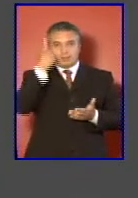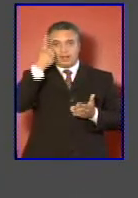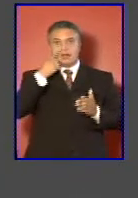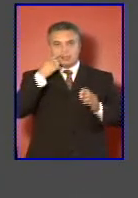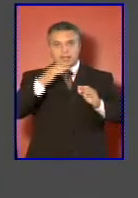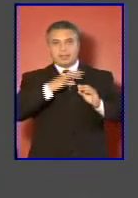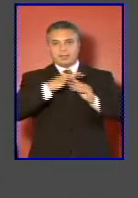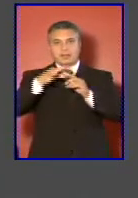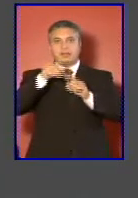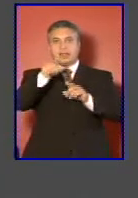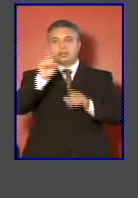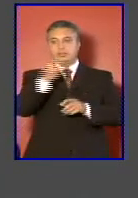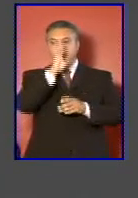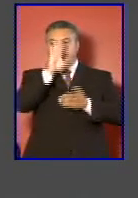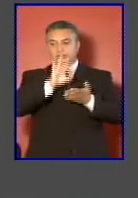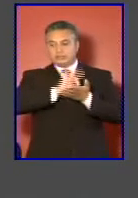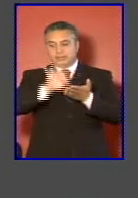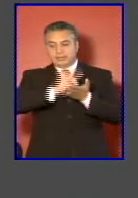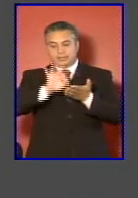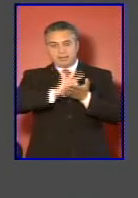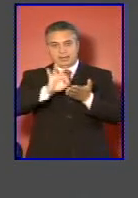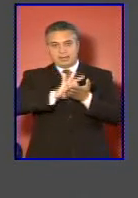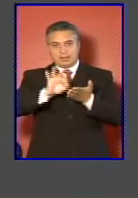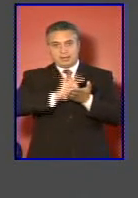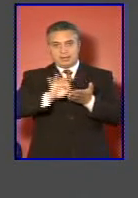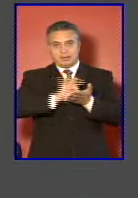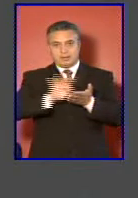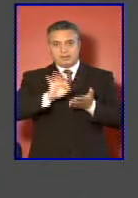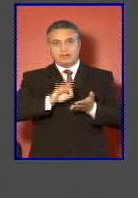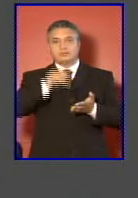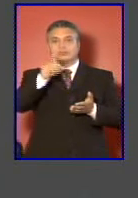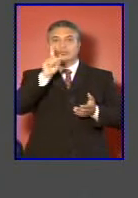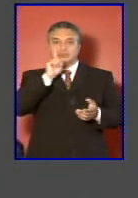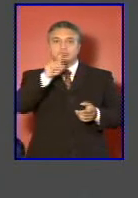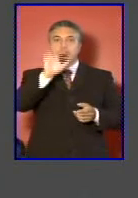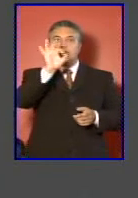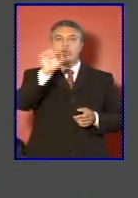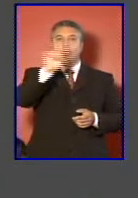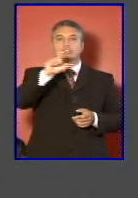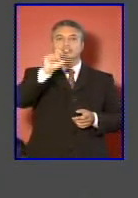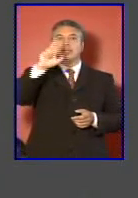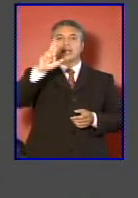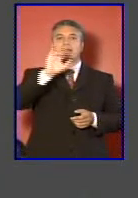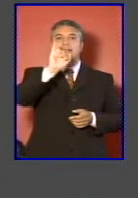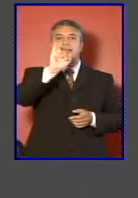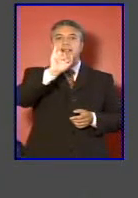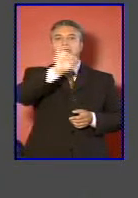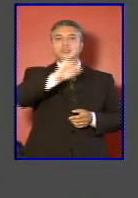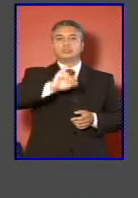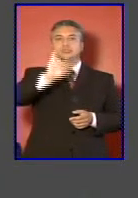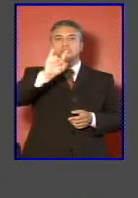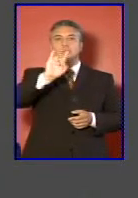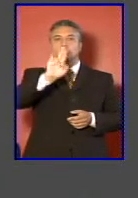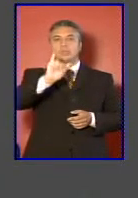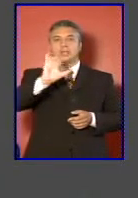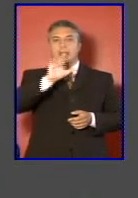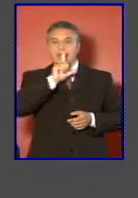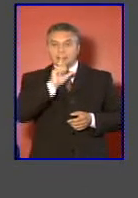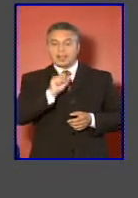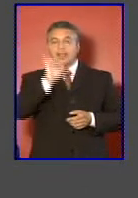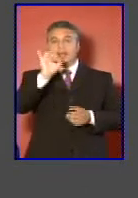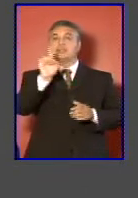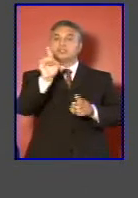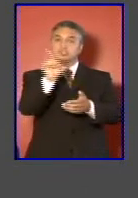lo integra la Subsecretaría de Defensa, encabezada por Oscar Izurieta, la Subsecretaría de las